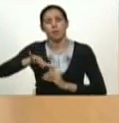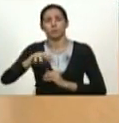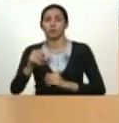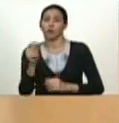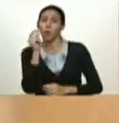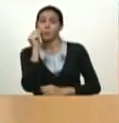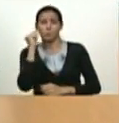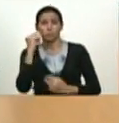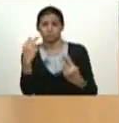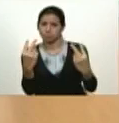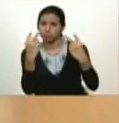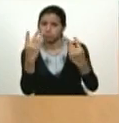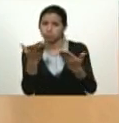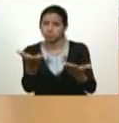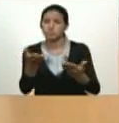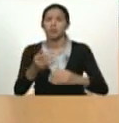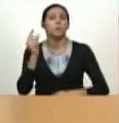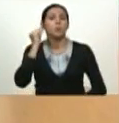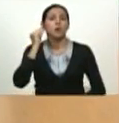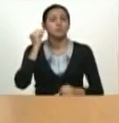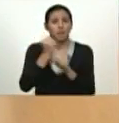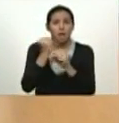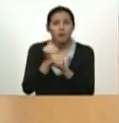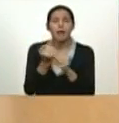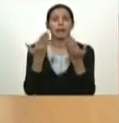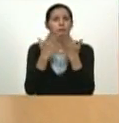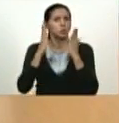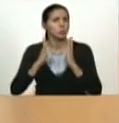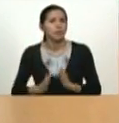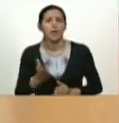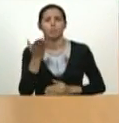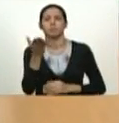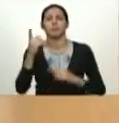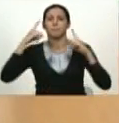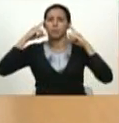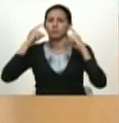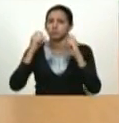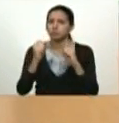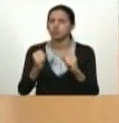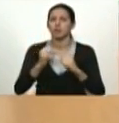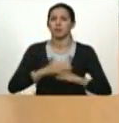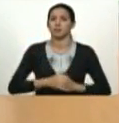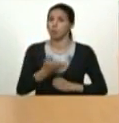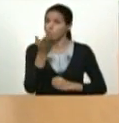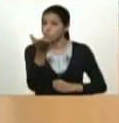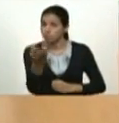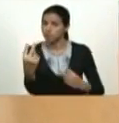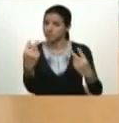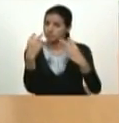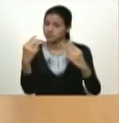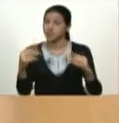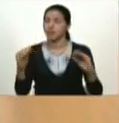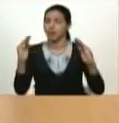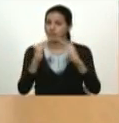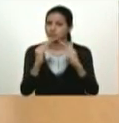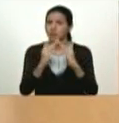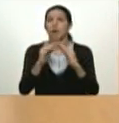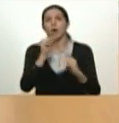compatriota mujer trabajadora estudiante profesional a usted querida madre abuela